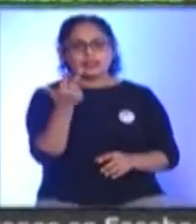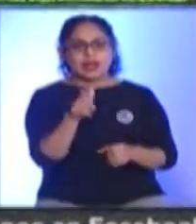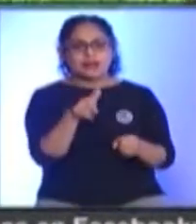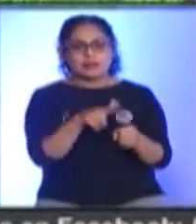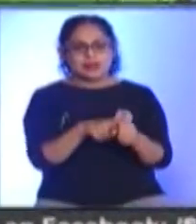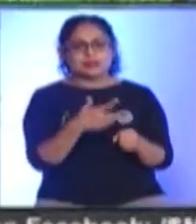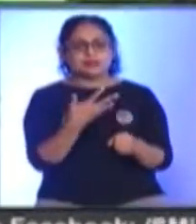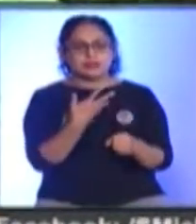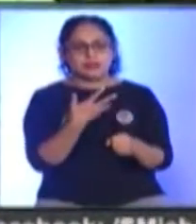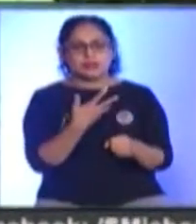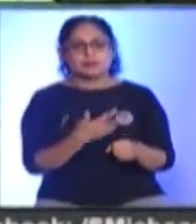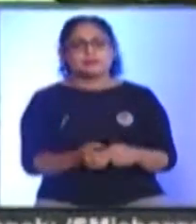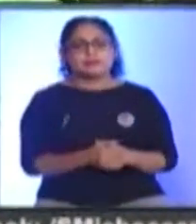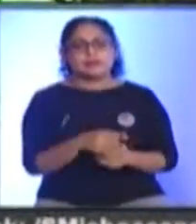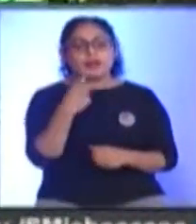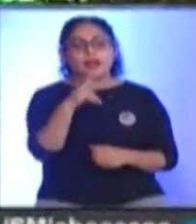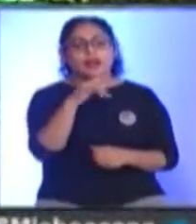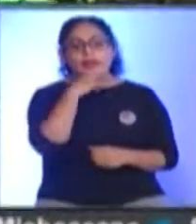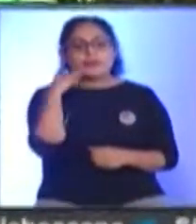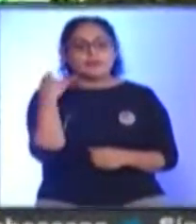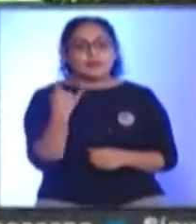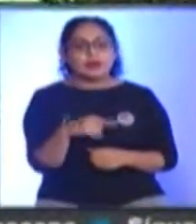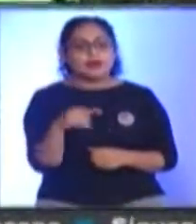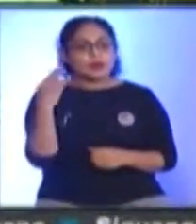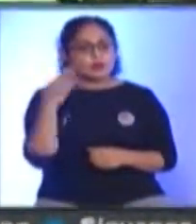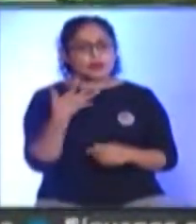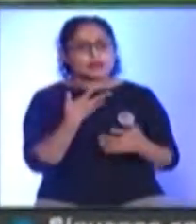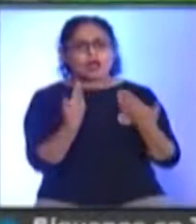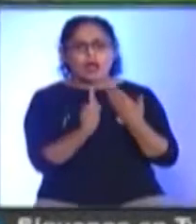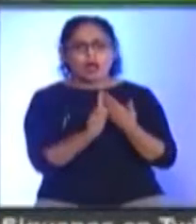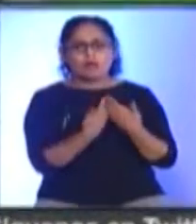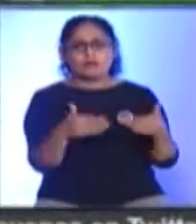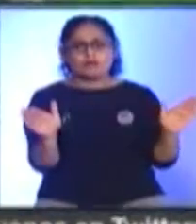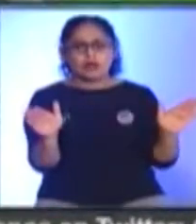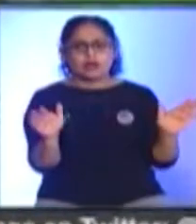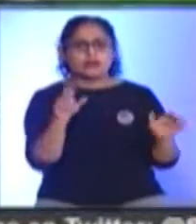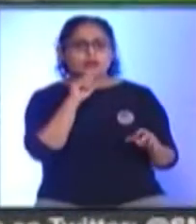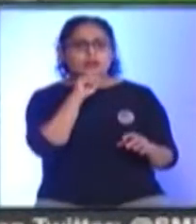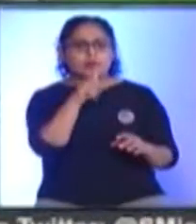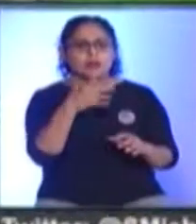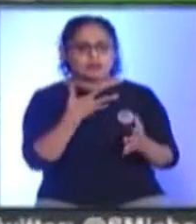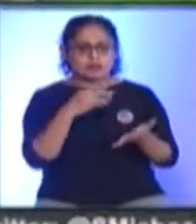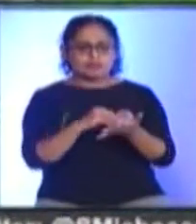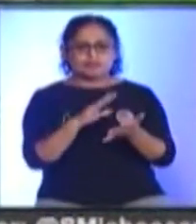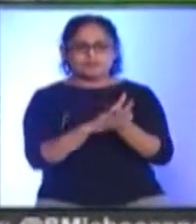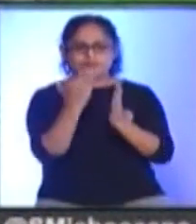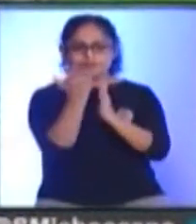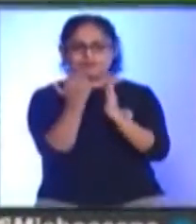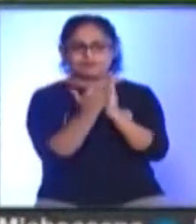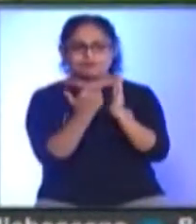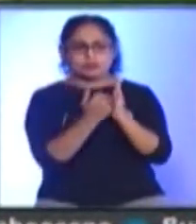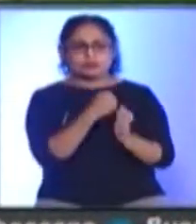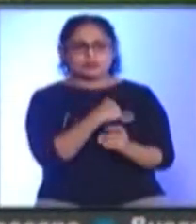Con especies Y ejemplares El zoológico De Morelia Mantiene sus puertas Abiertas Bajo estrictos Protocolos De seguridad De higiene Como una